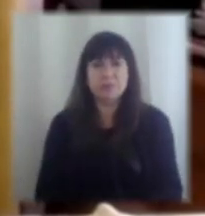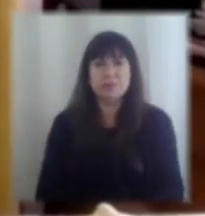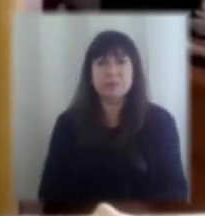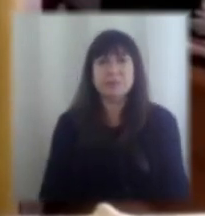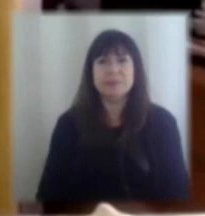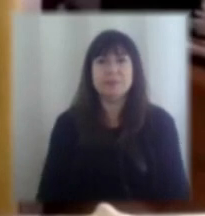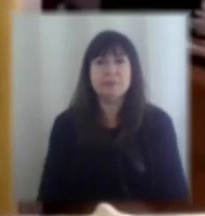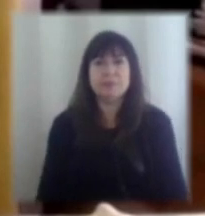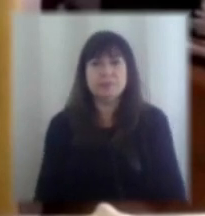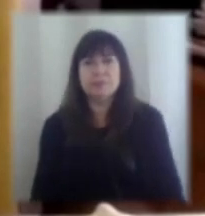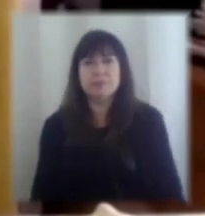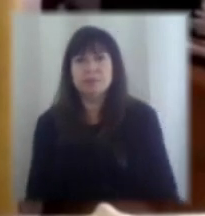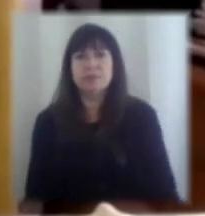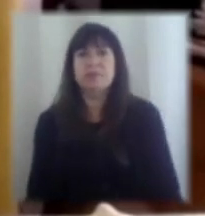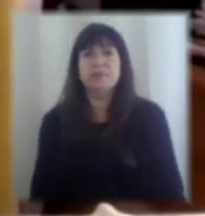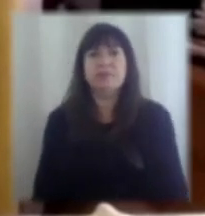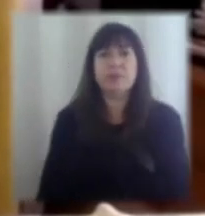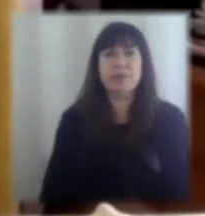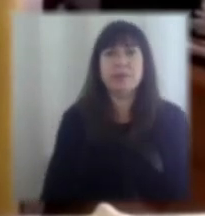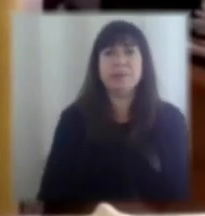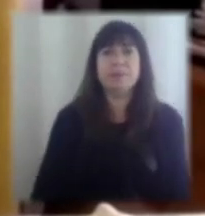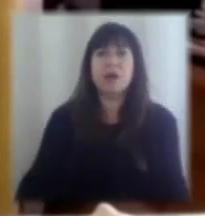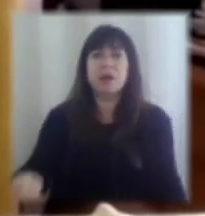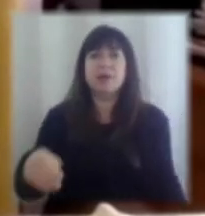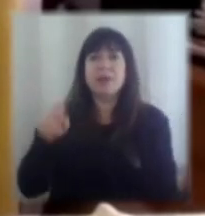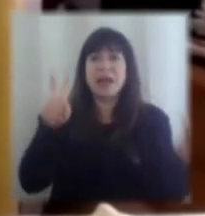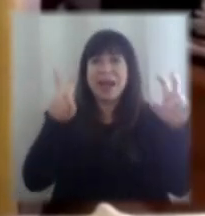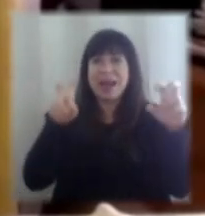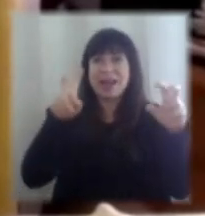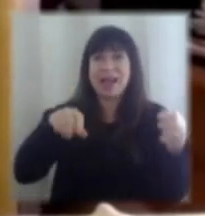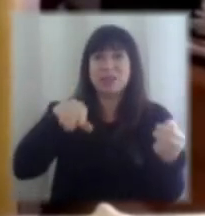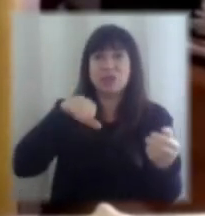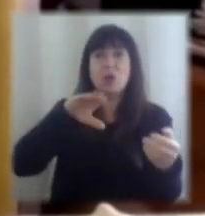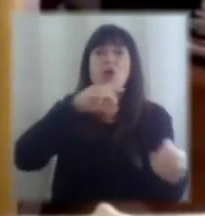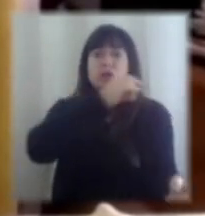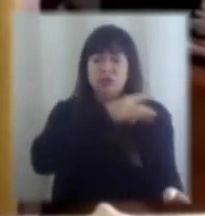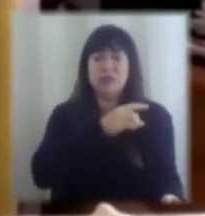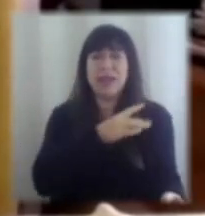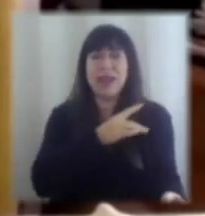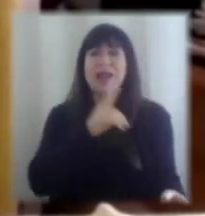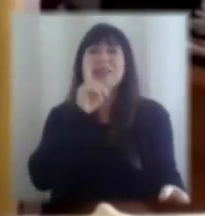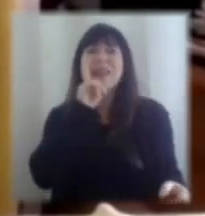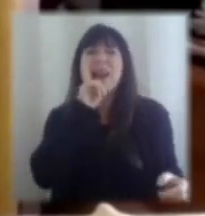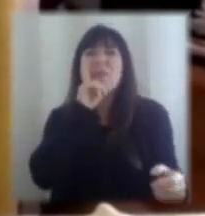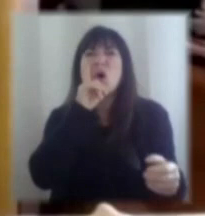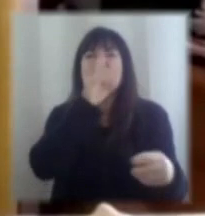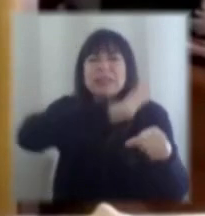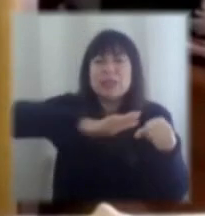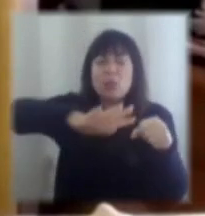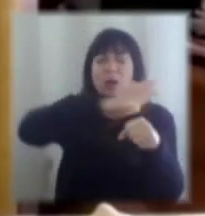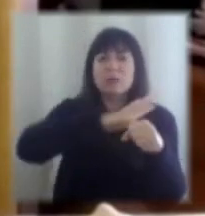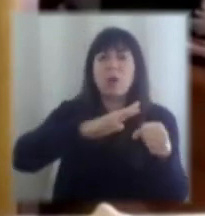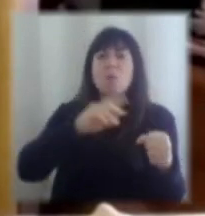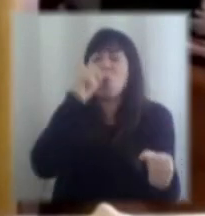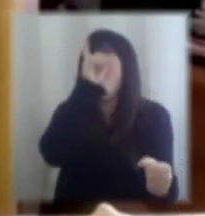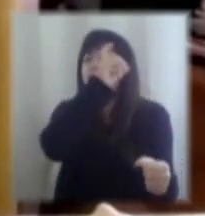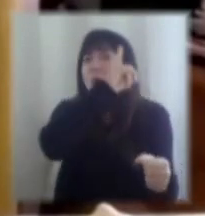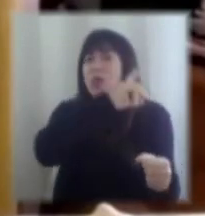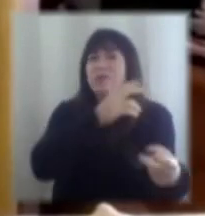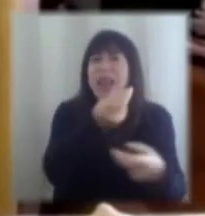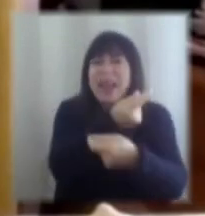Entonces, tenemos adelante, y en el caso de nuestro país, una situación muy compleja en lo económico y social,